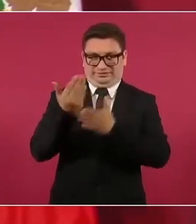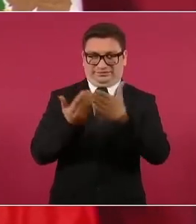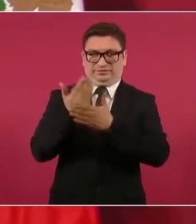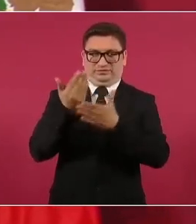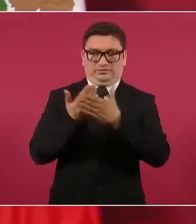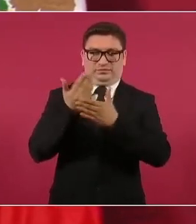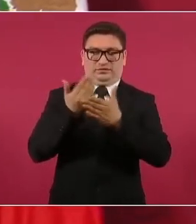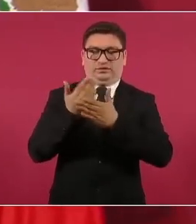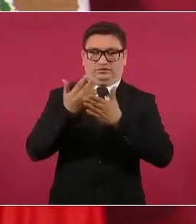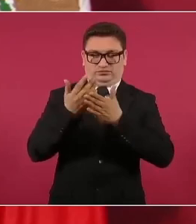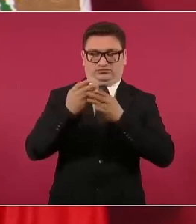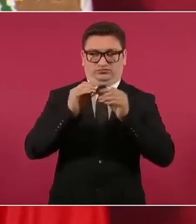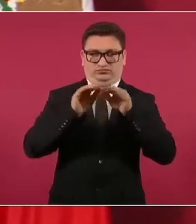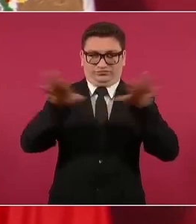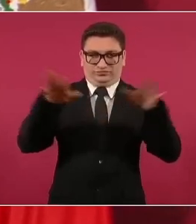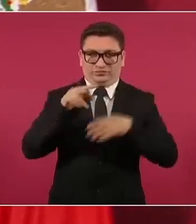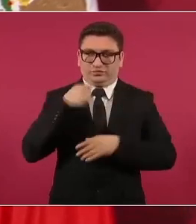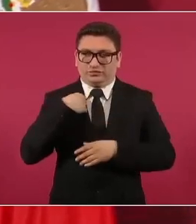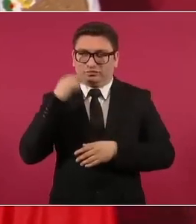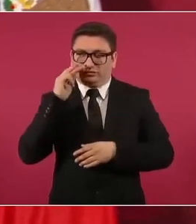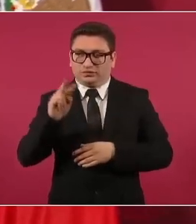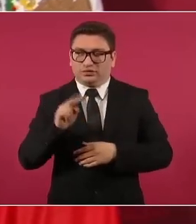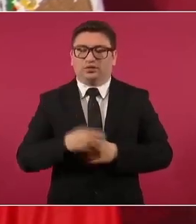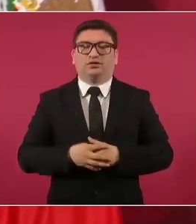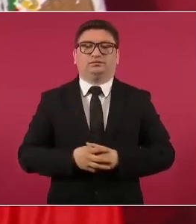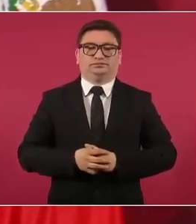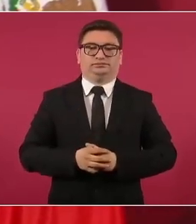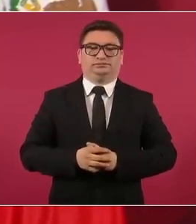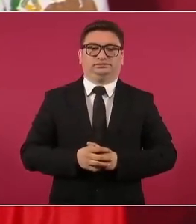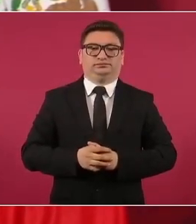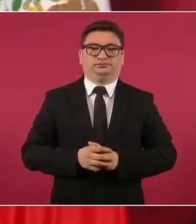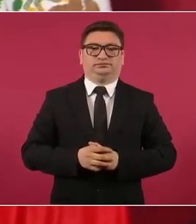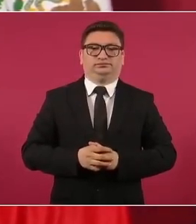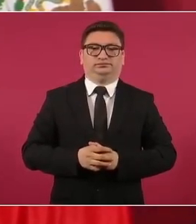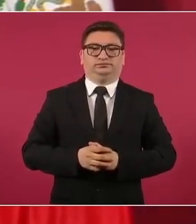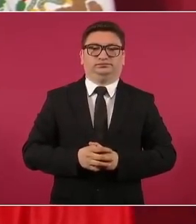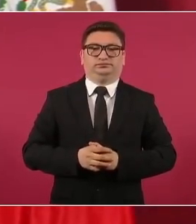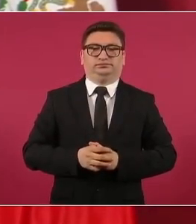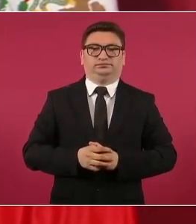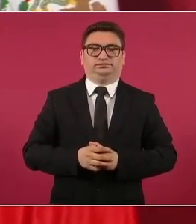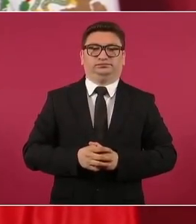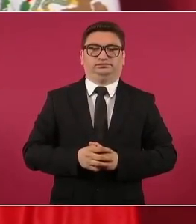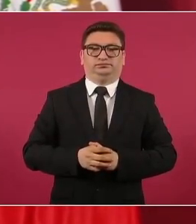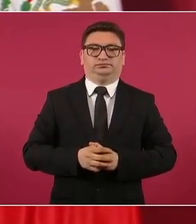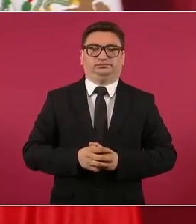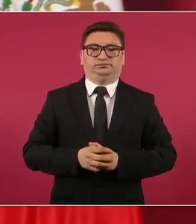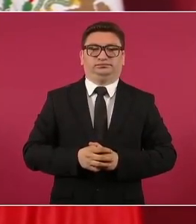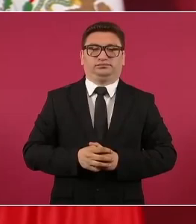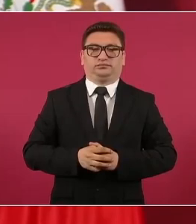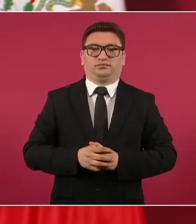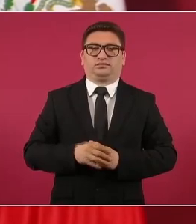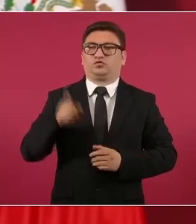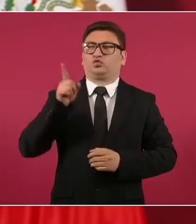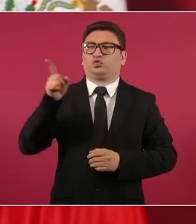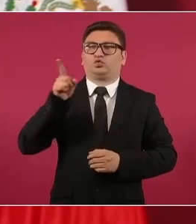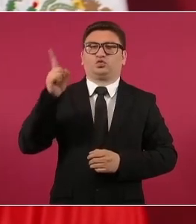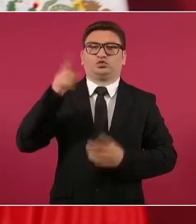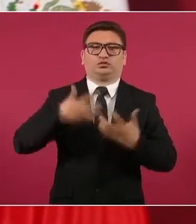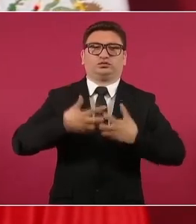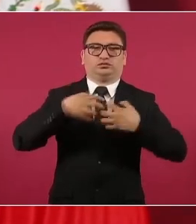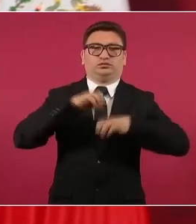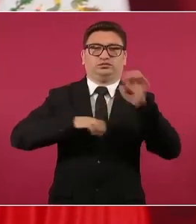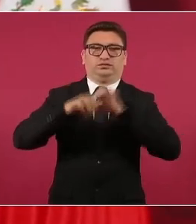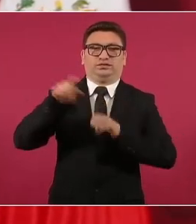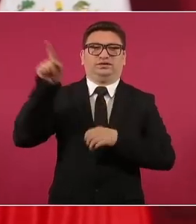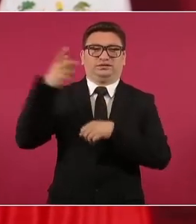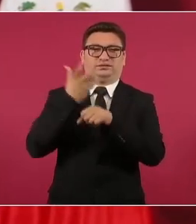la ponen, es una empresa que la hace en Estados